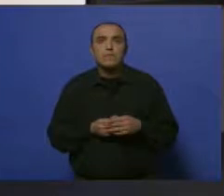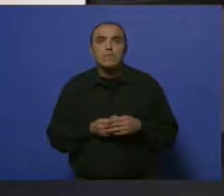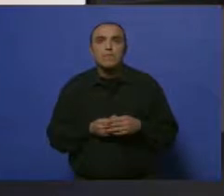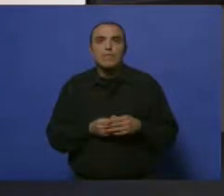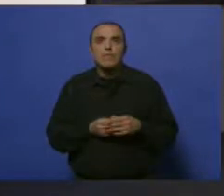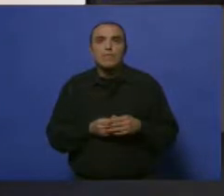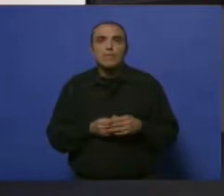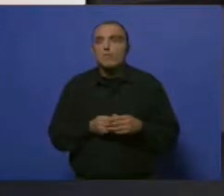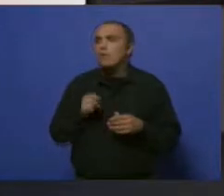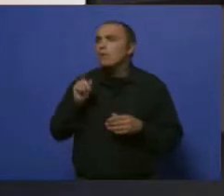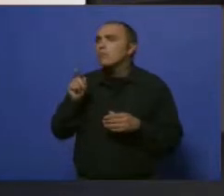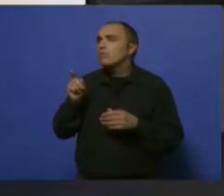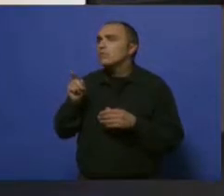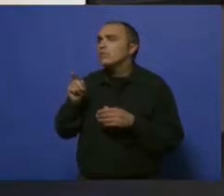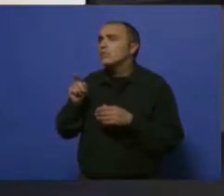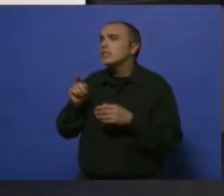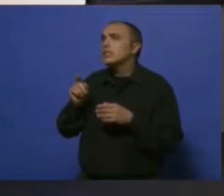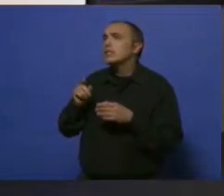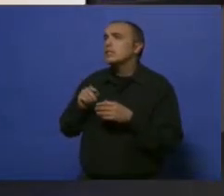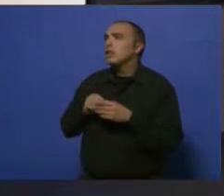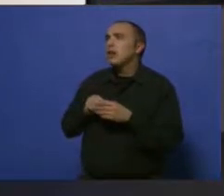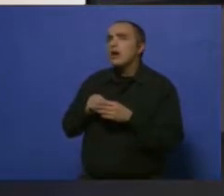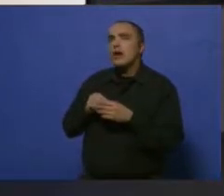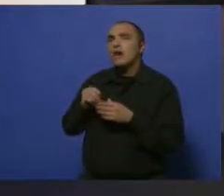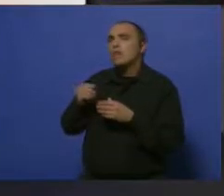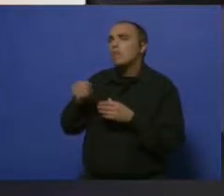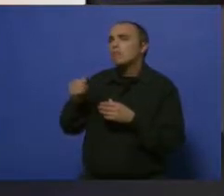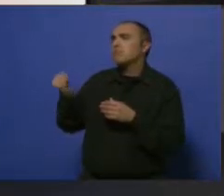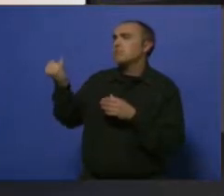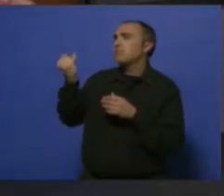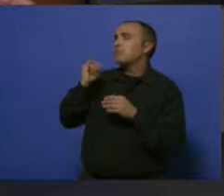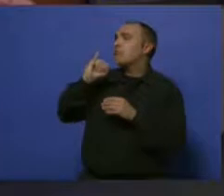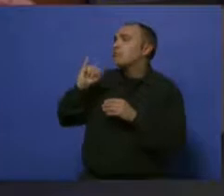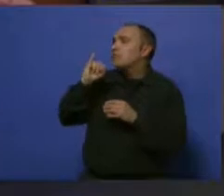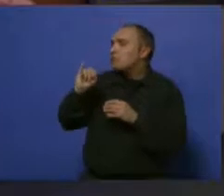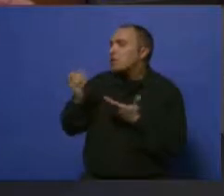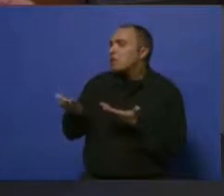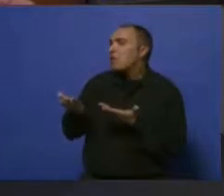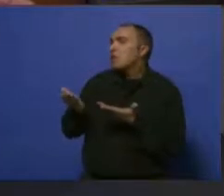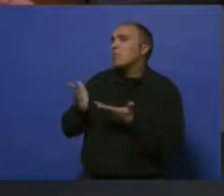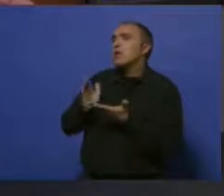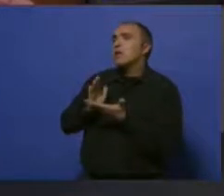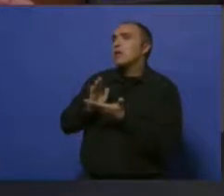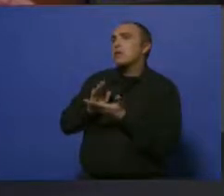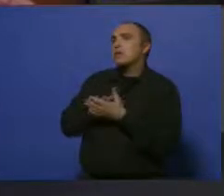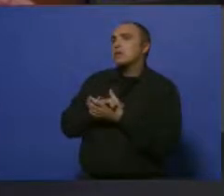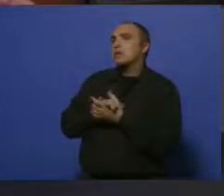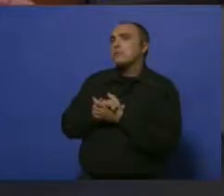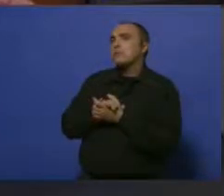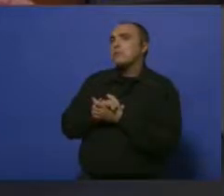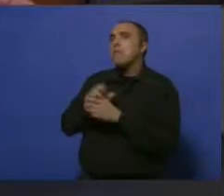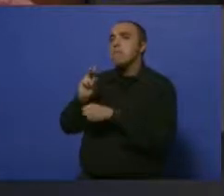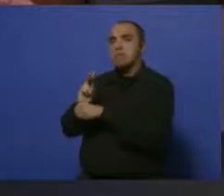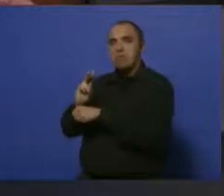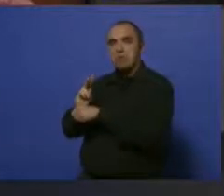ahí usted hablaba de la sintomatología. ¿Y con respecto a la prevención? La prevención es, digamos, como el ADC de todos